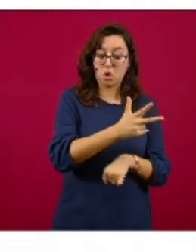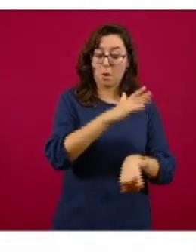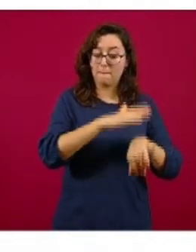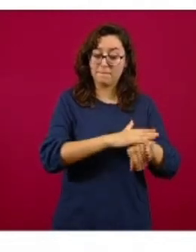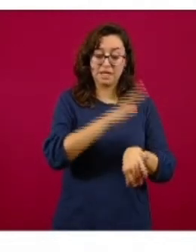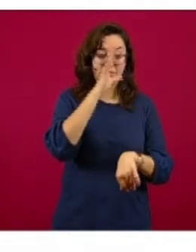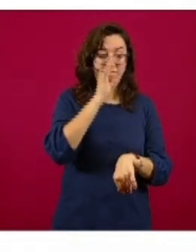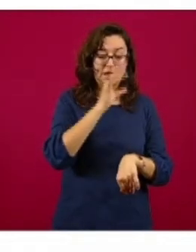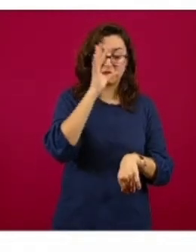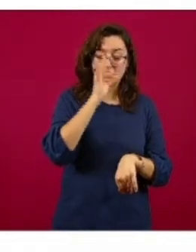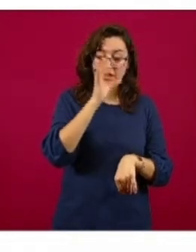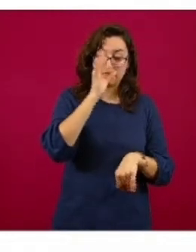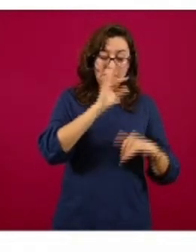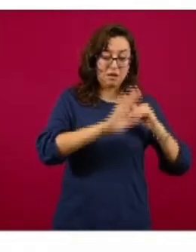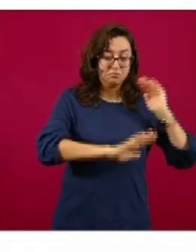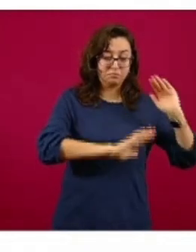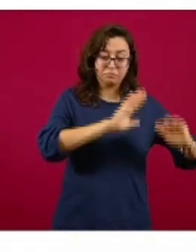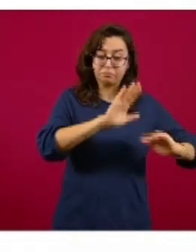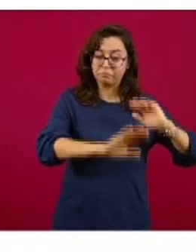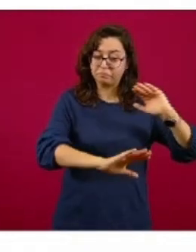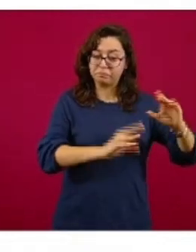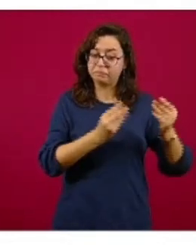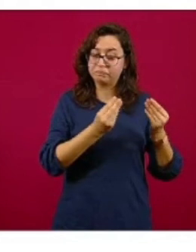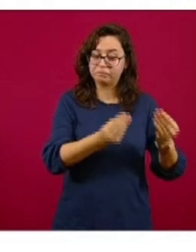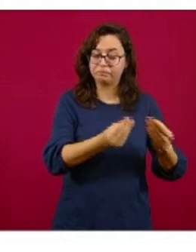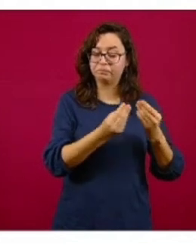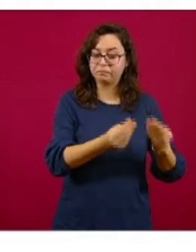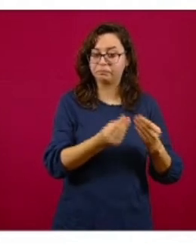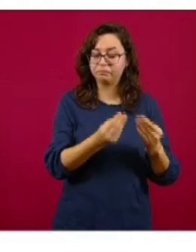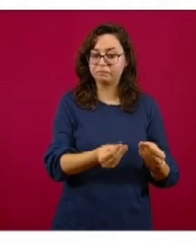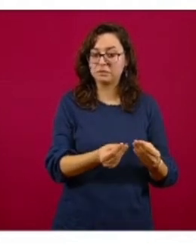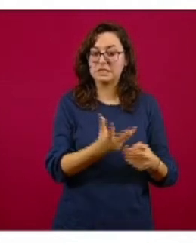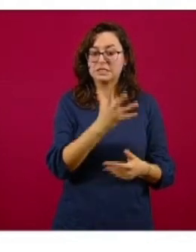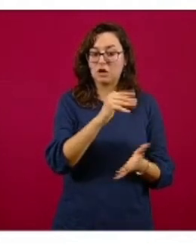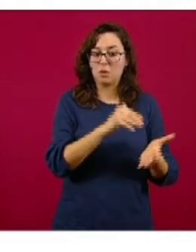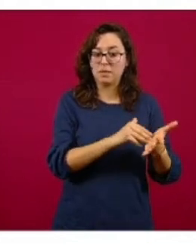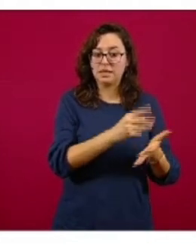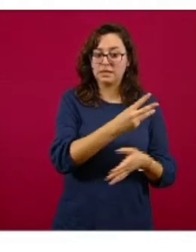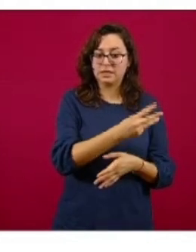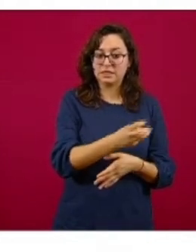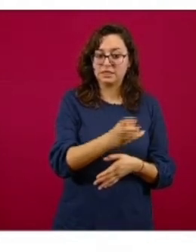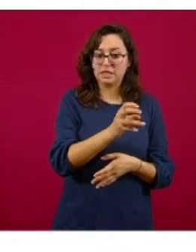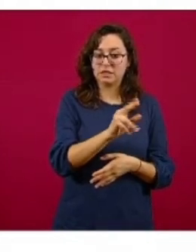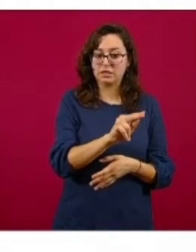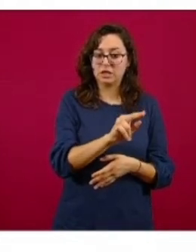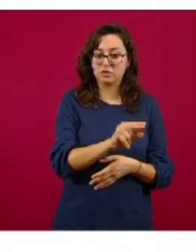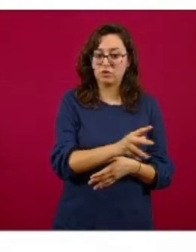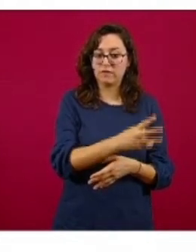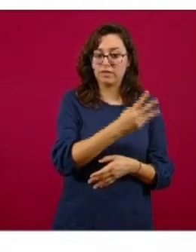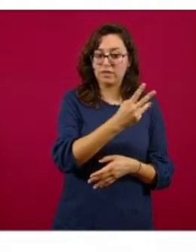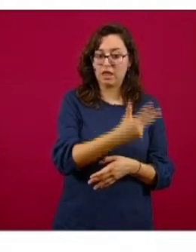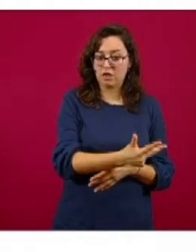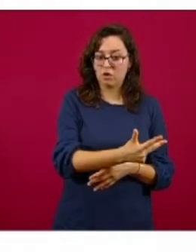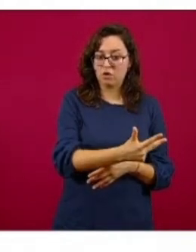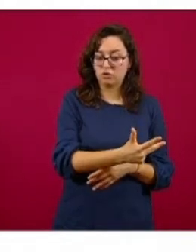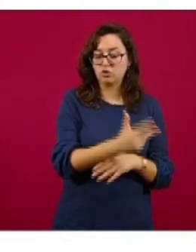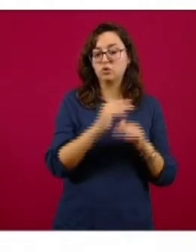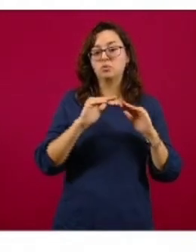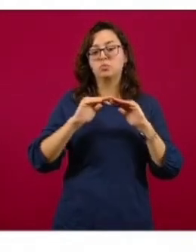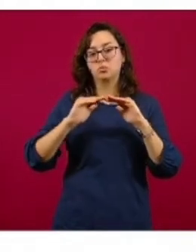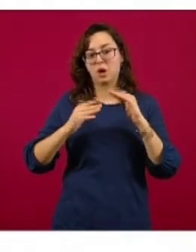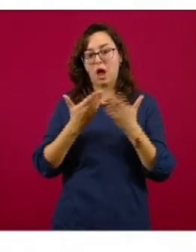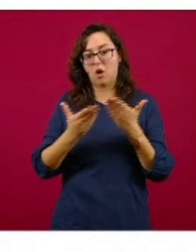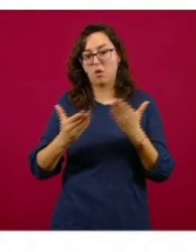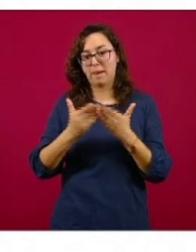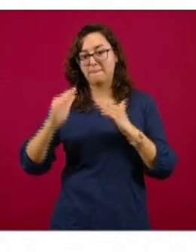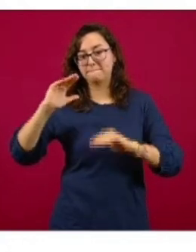funciones en un momento determinado del año, que fueron 5.398, bueno, todavía hay una reducción de un menos